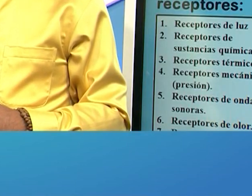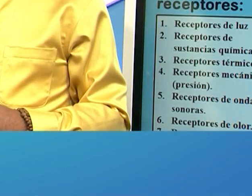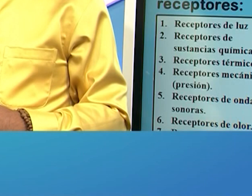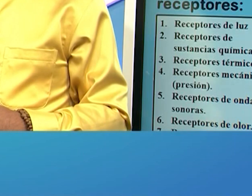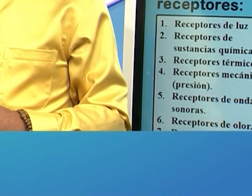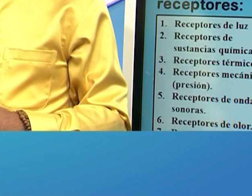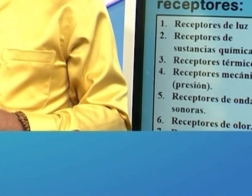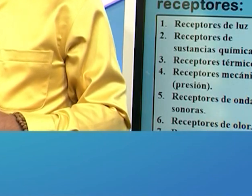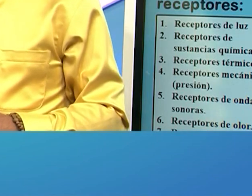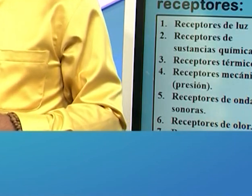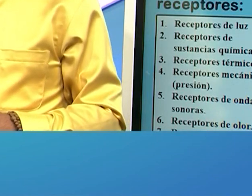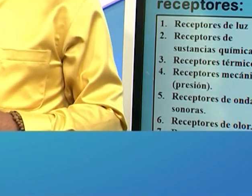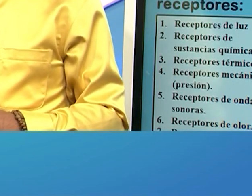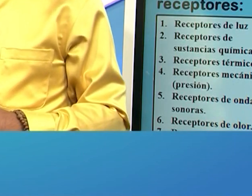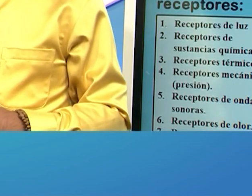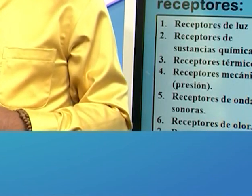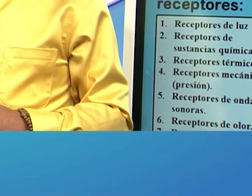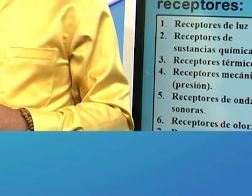tu nombre corazón